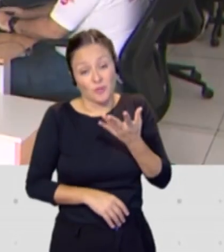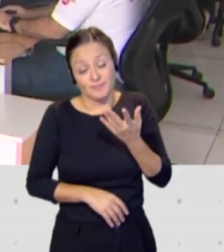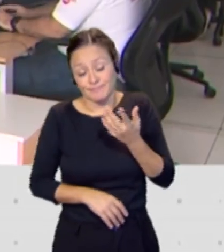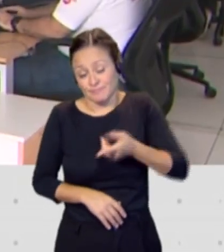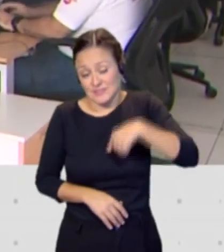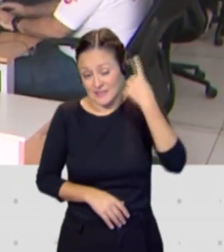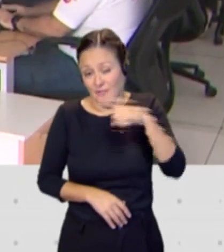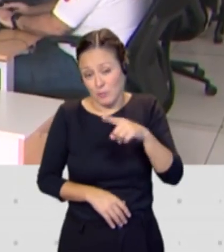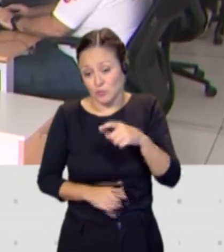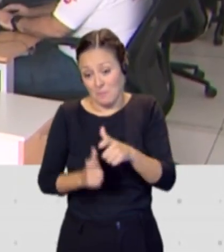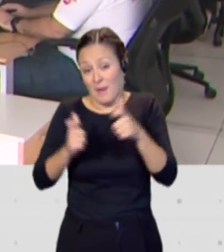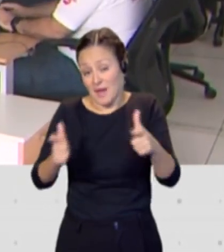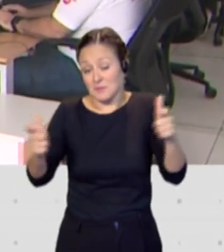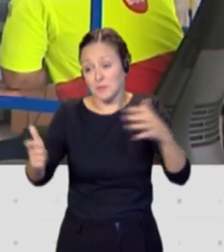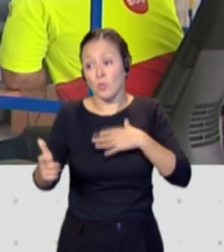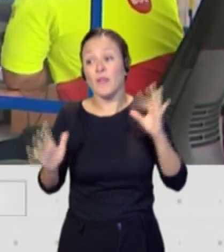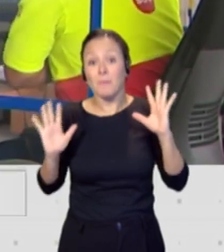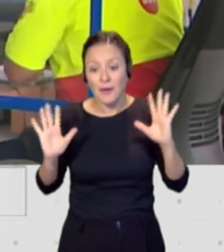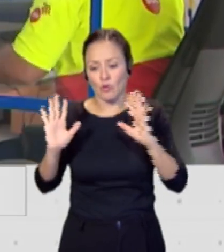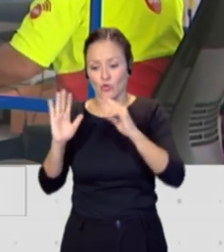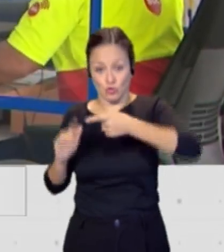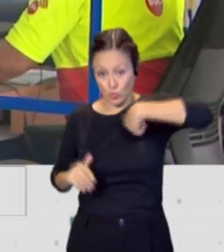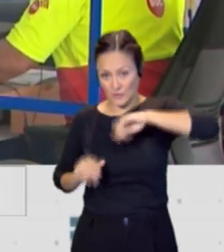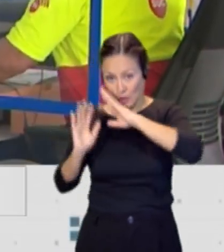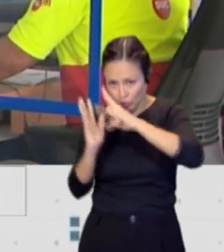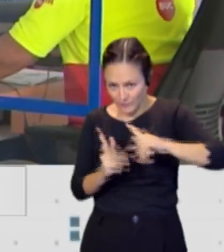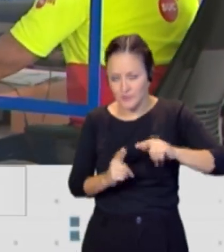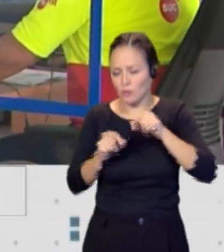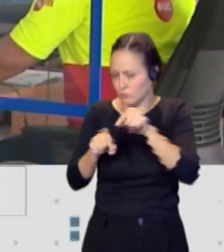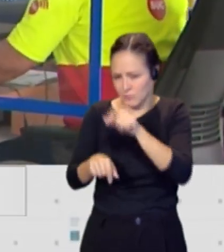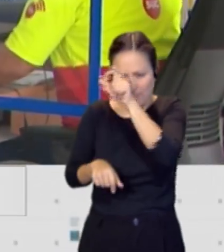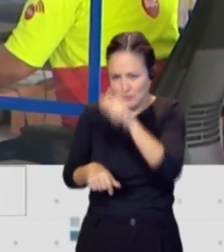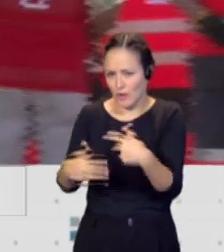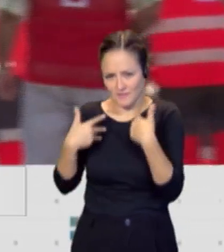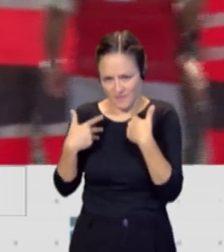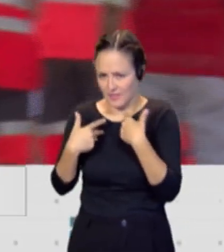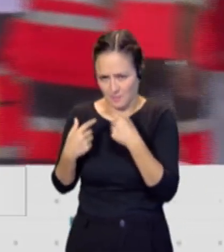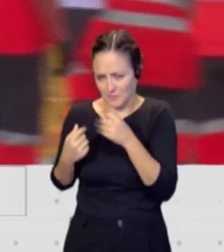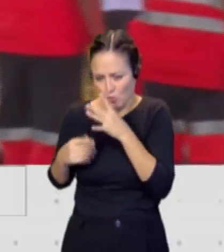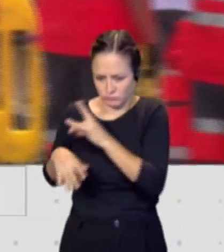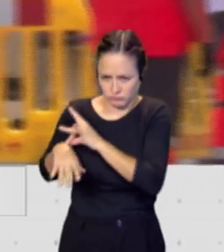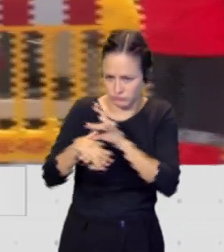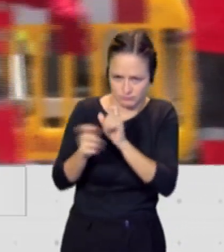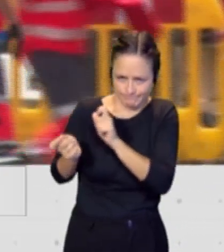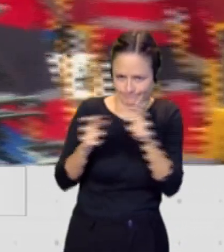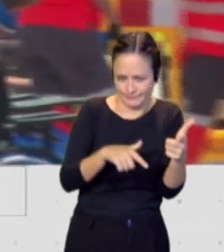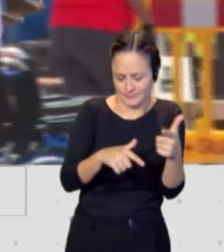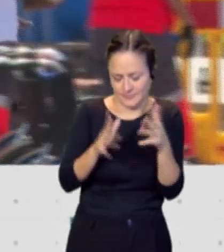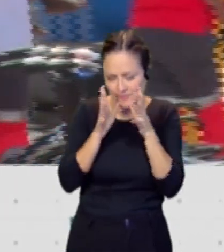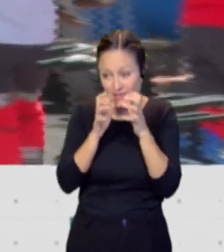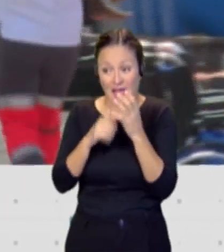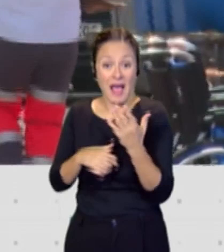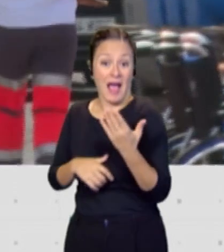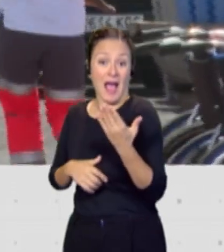estamos seguras que las que nosotras hemos contabilizado son víctimas de esa ruta migratoria tan terrible. Ayer aparecía un